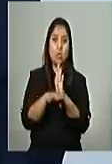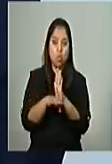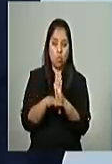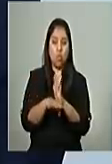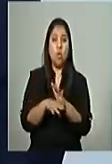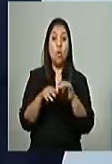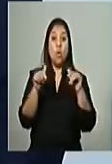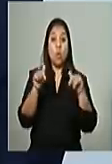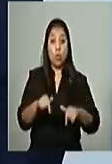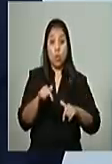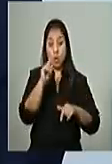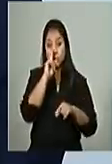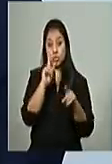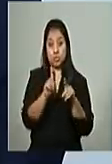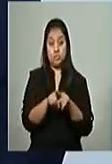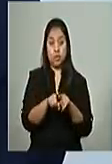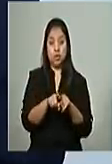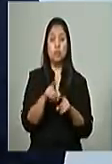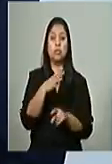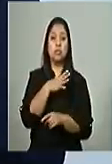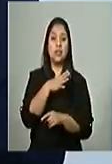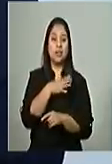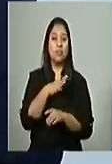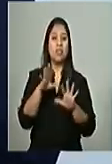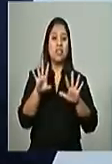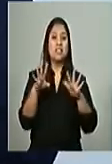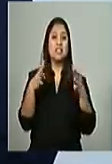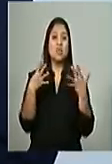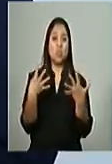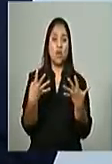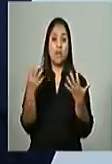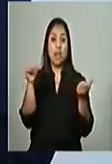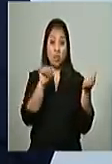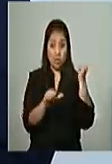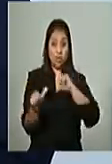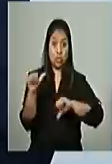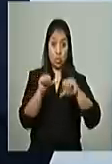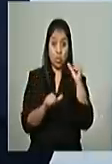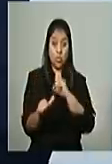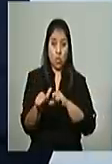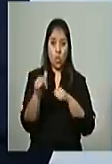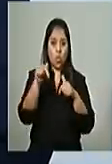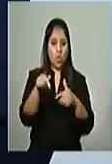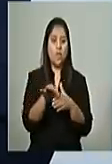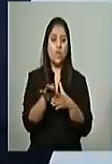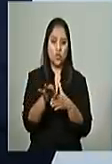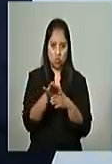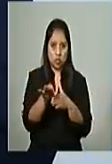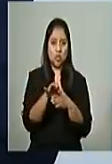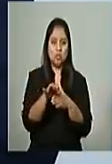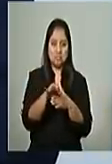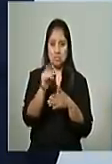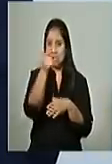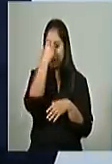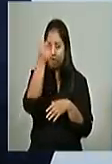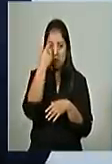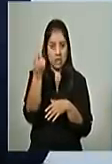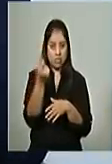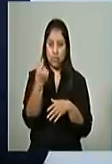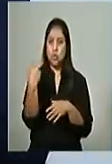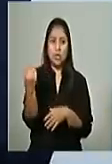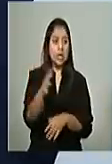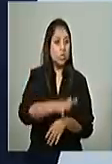además, contamos con 19 laboratorios funcionando en los principales hospitales del país